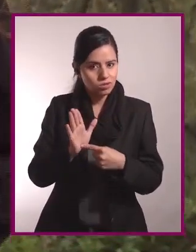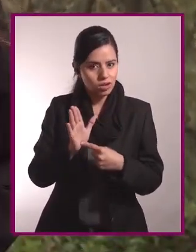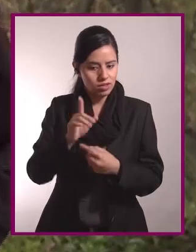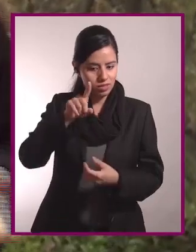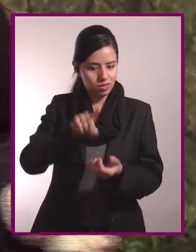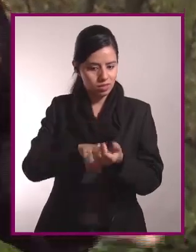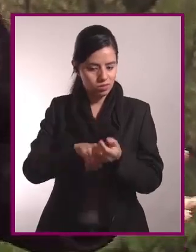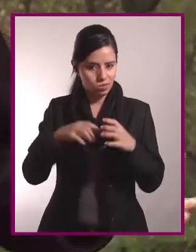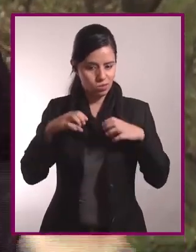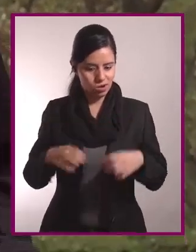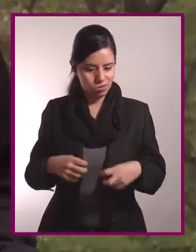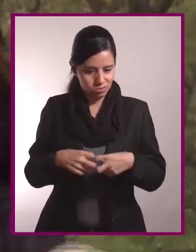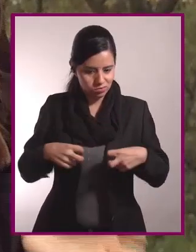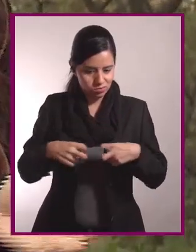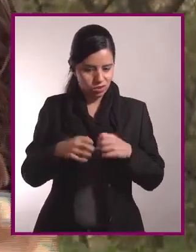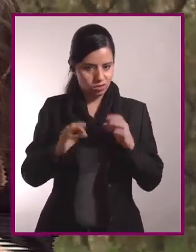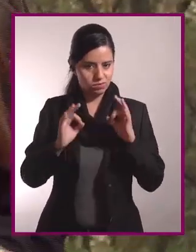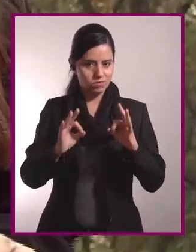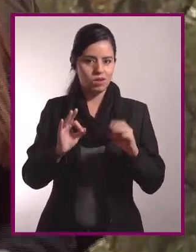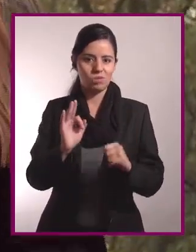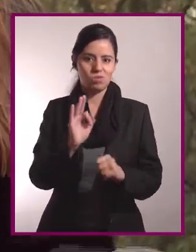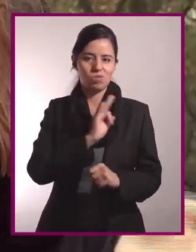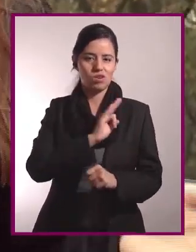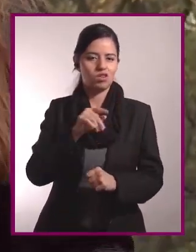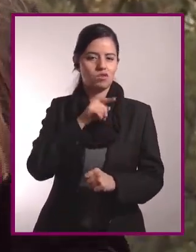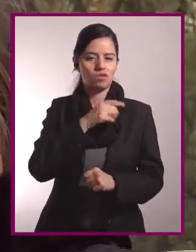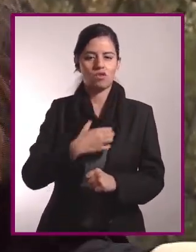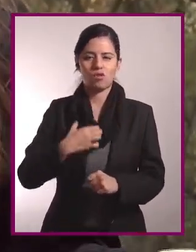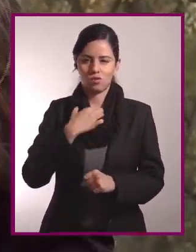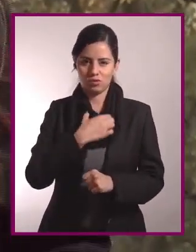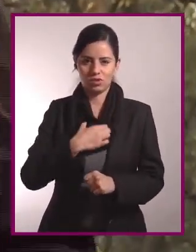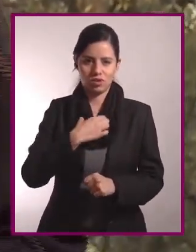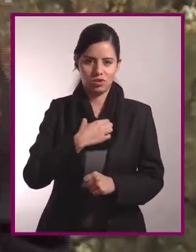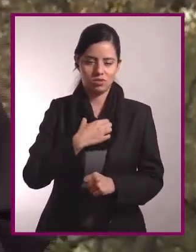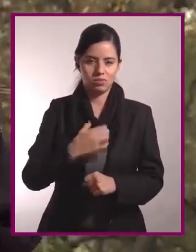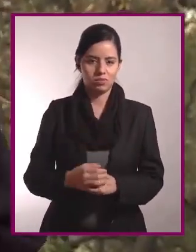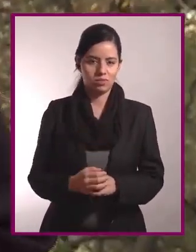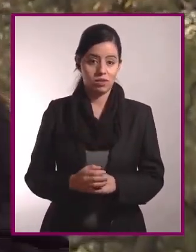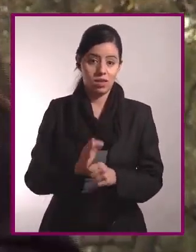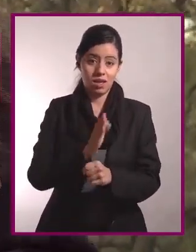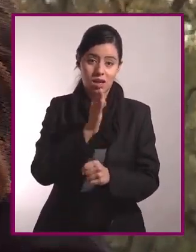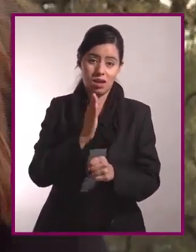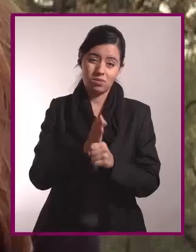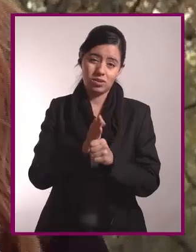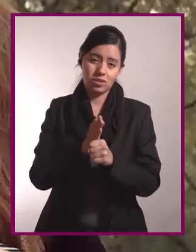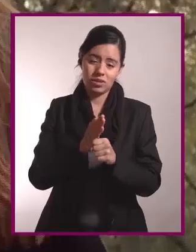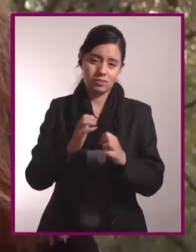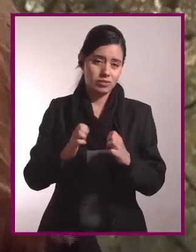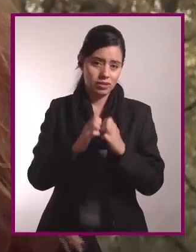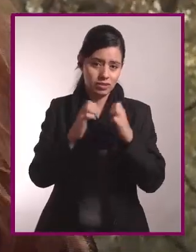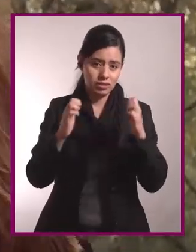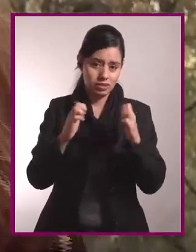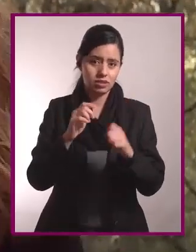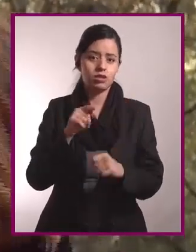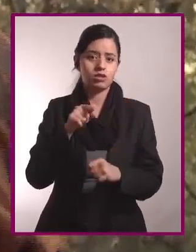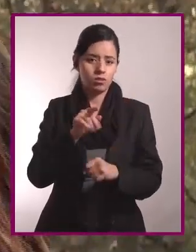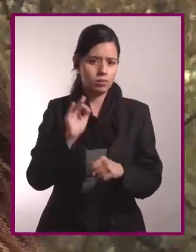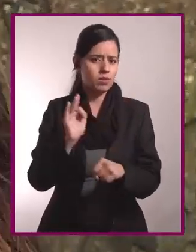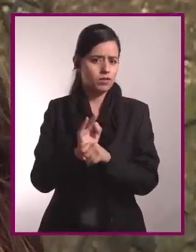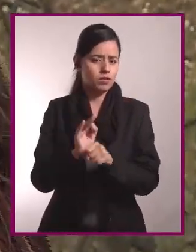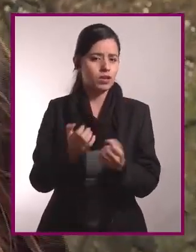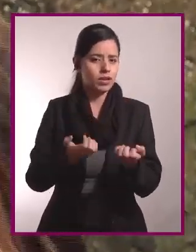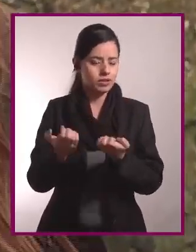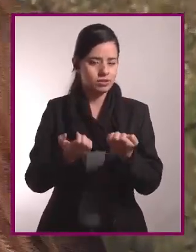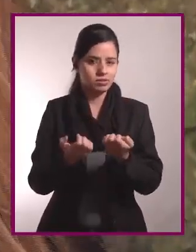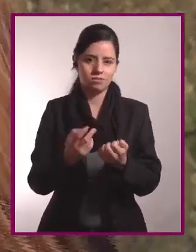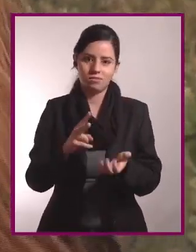mejora tu estado de ánimo genera endorfinas que te ponen de buen humor en estos tiempos inesperados el bienestar que da el ejercicio es